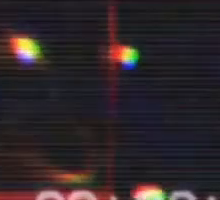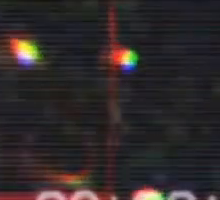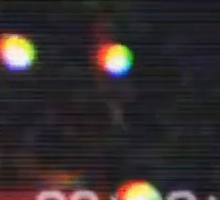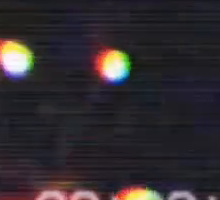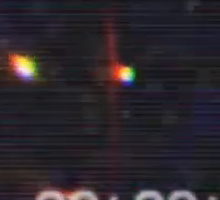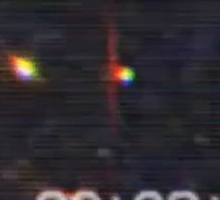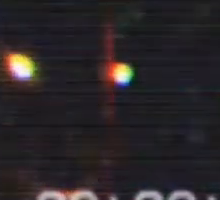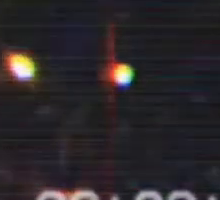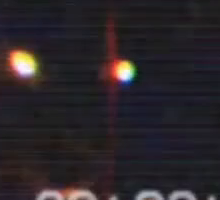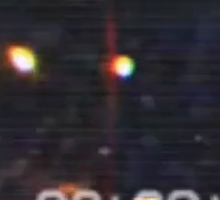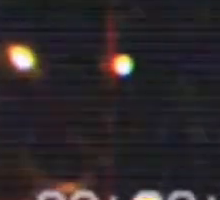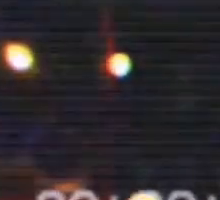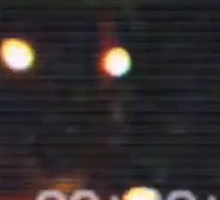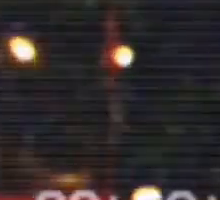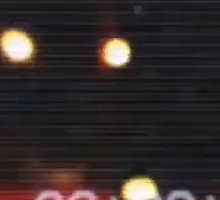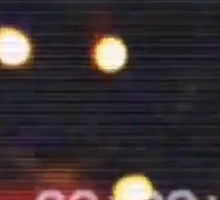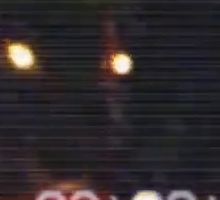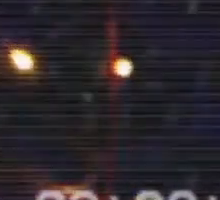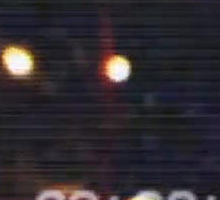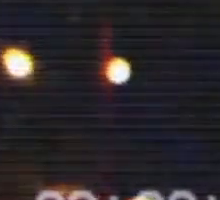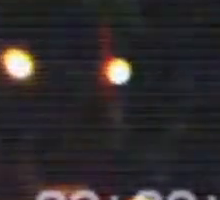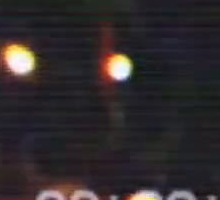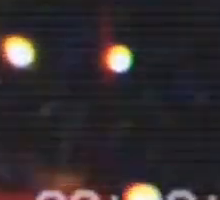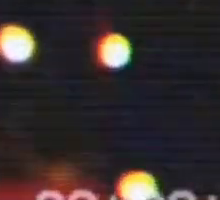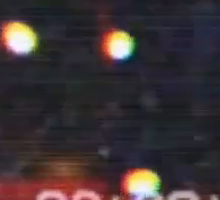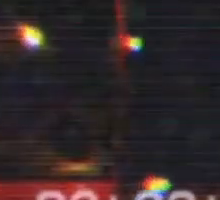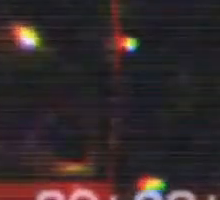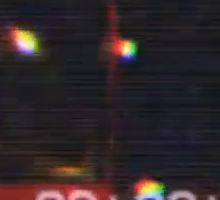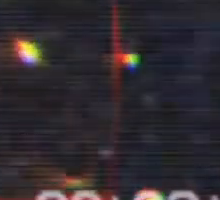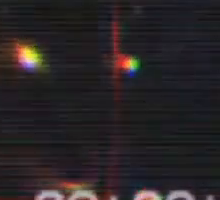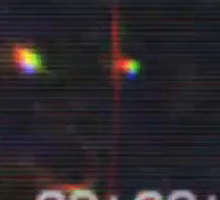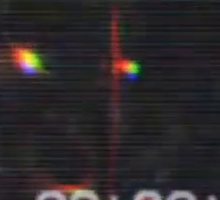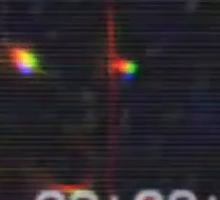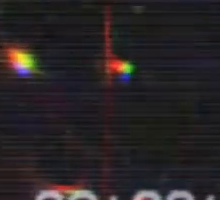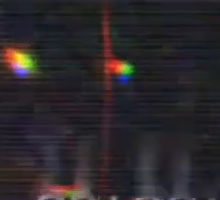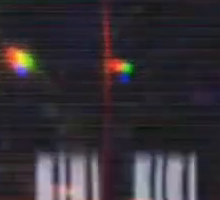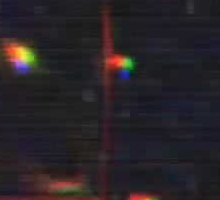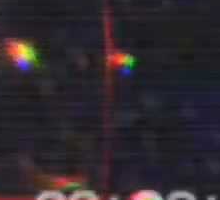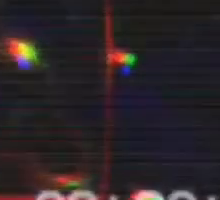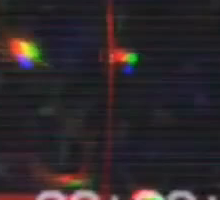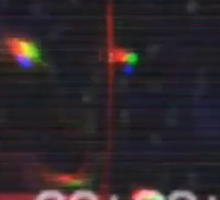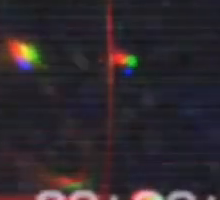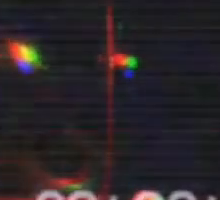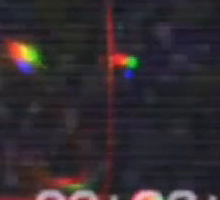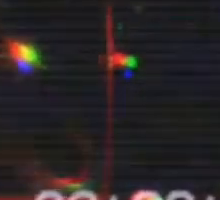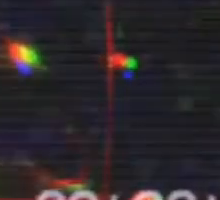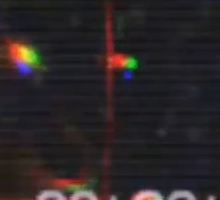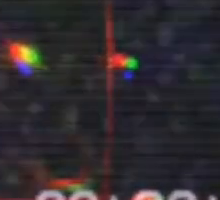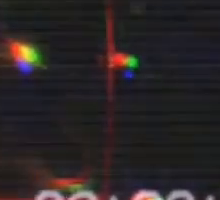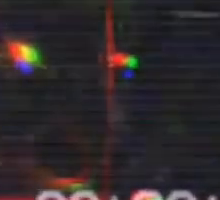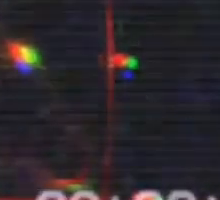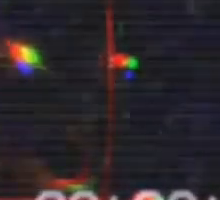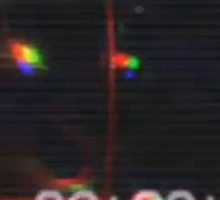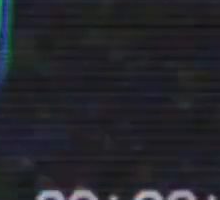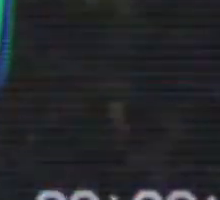poderoso me gusta ya que es una motivación para llevarte más contenido suscríbete activa las